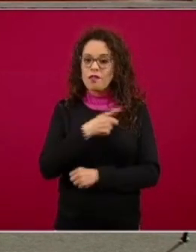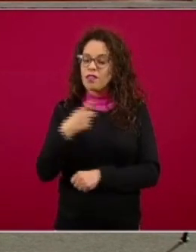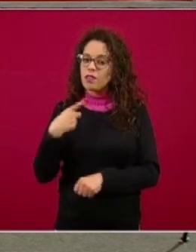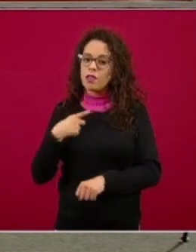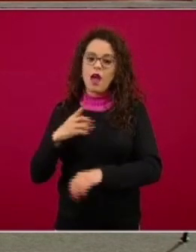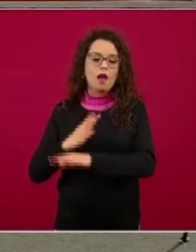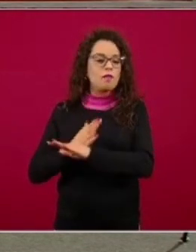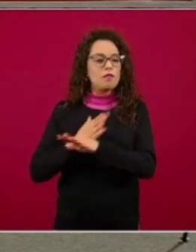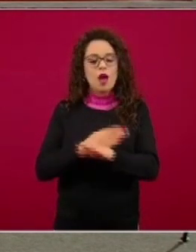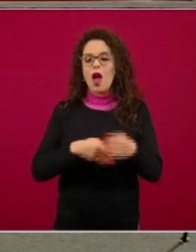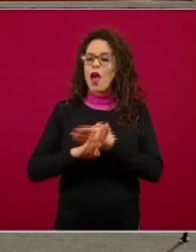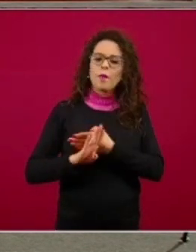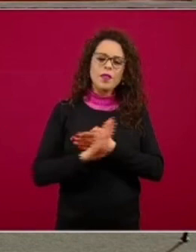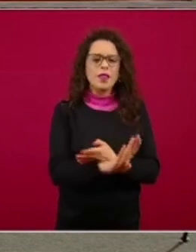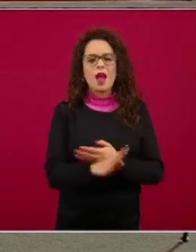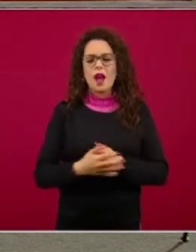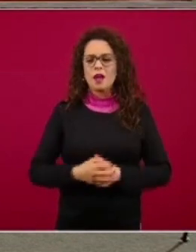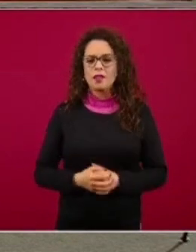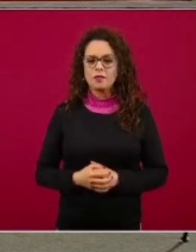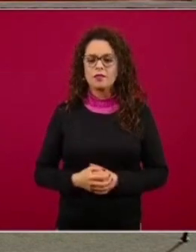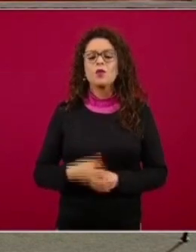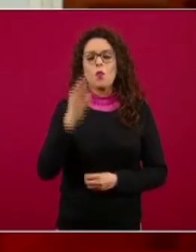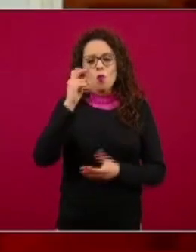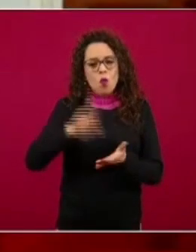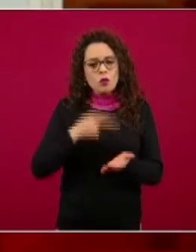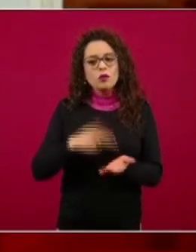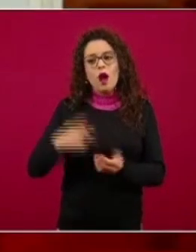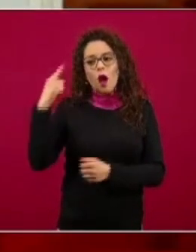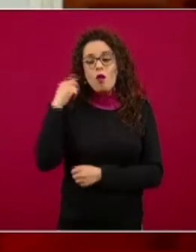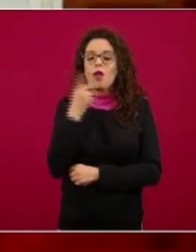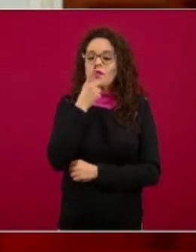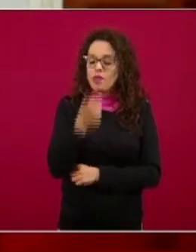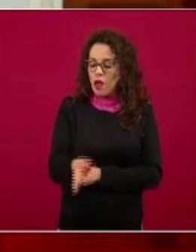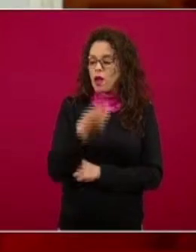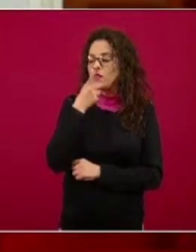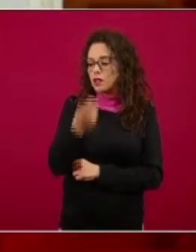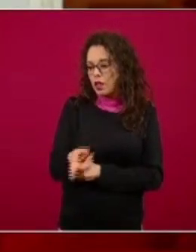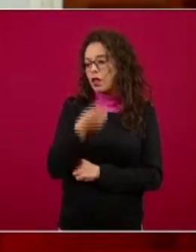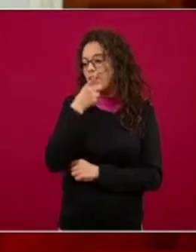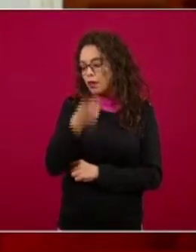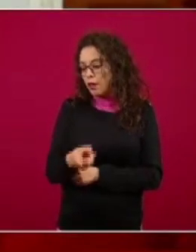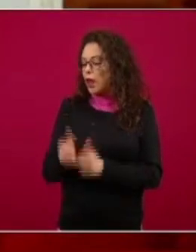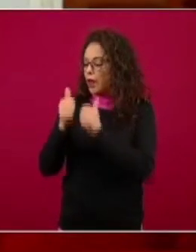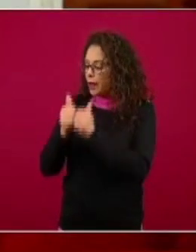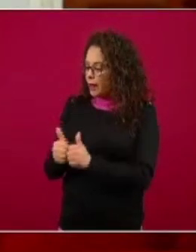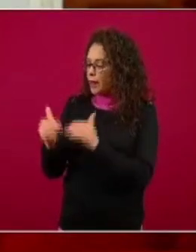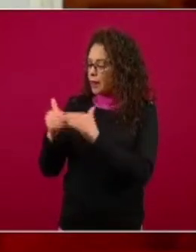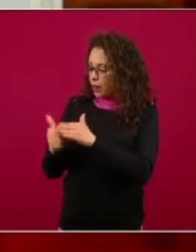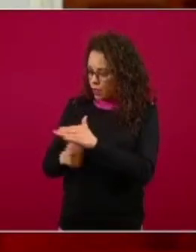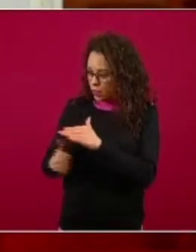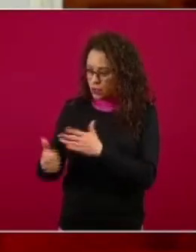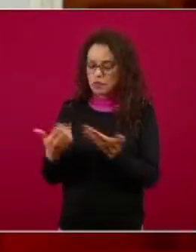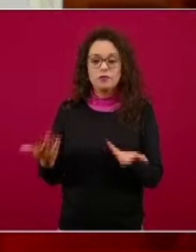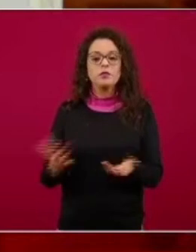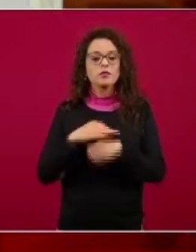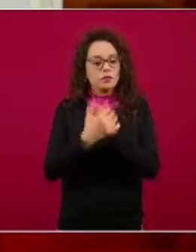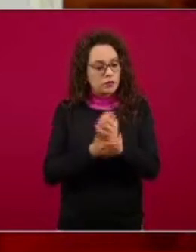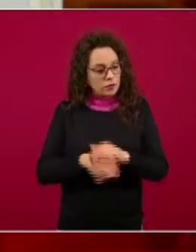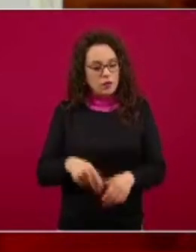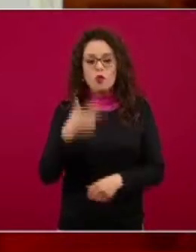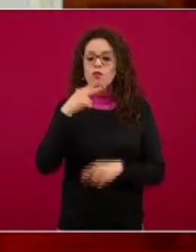hemos oído muchas veces el lávate las manos, el aíslate la distancia, el uso del cubrebocas.